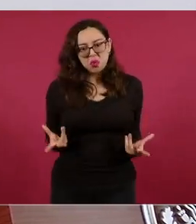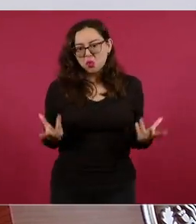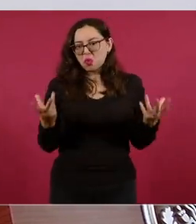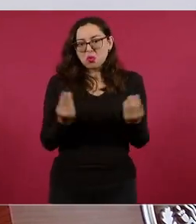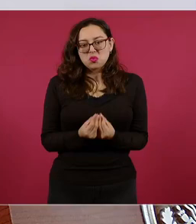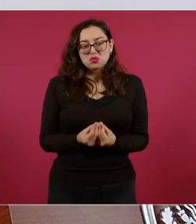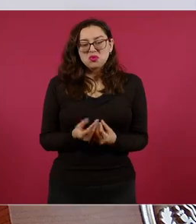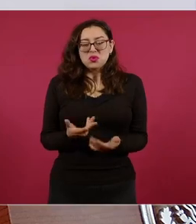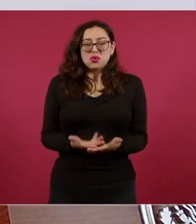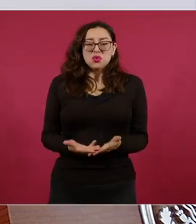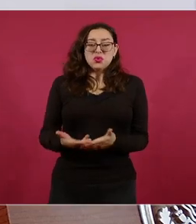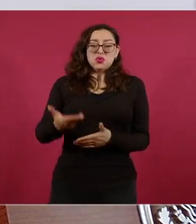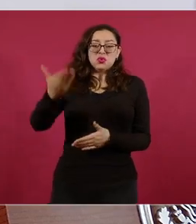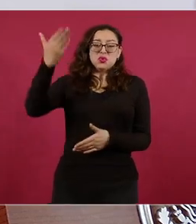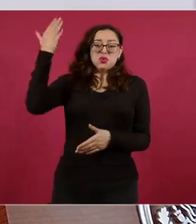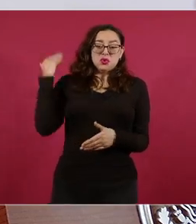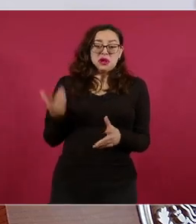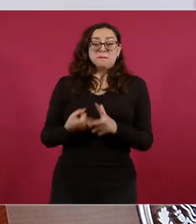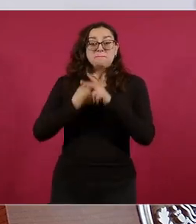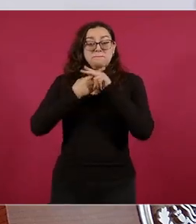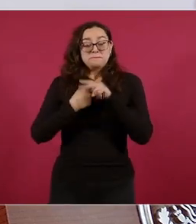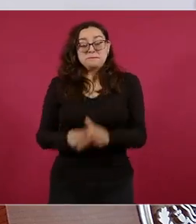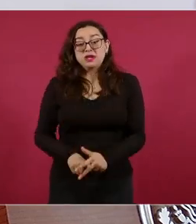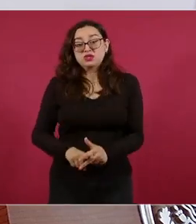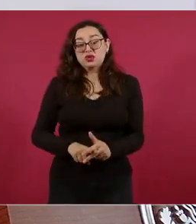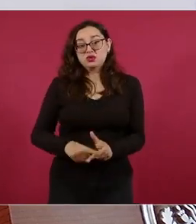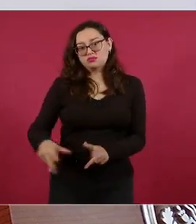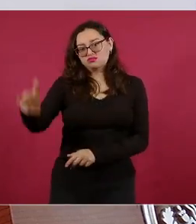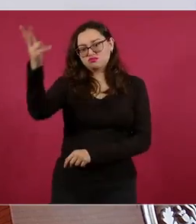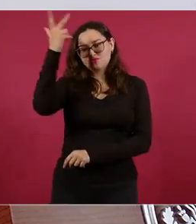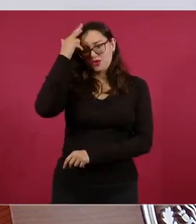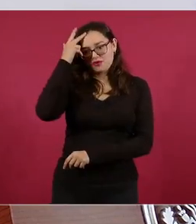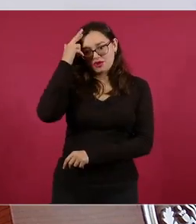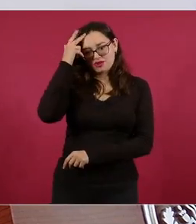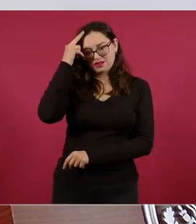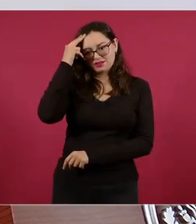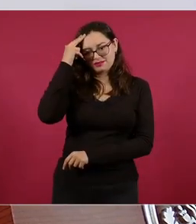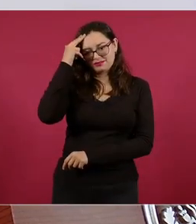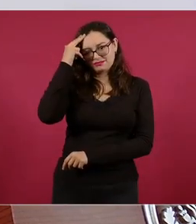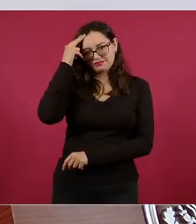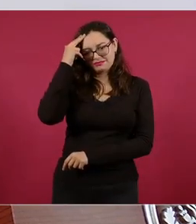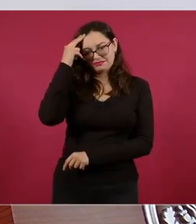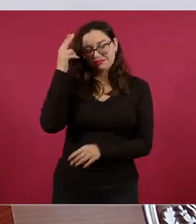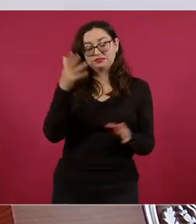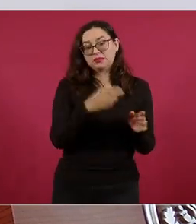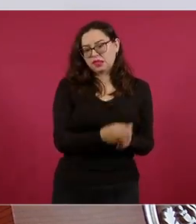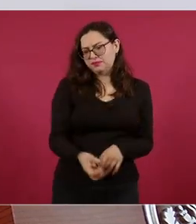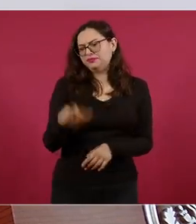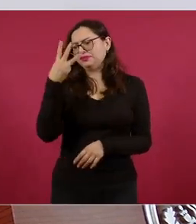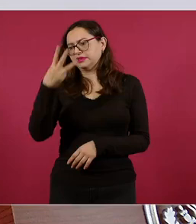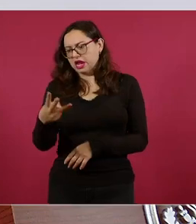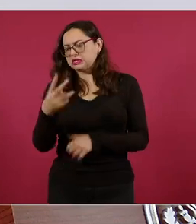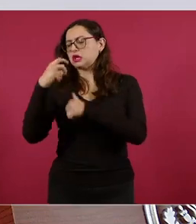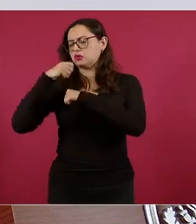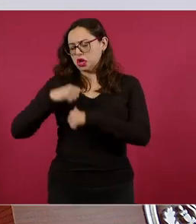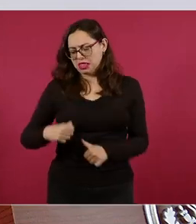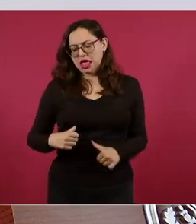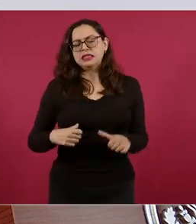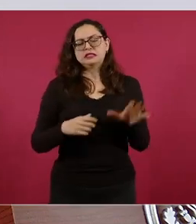estableció Porfirio Díaz, el poder de los poderes era el Ejecutivo, era el presidente,